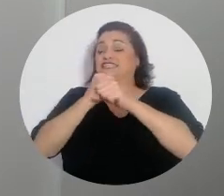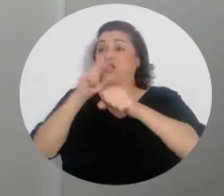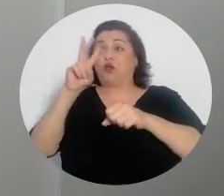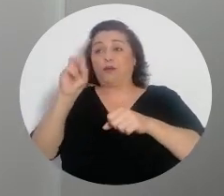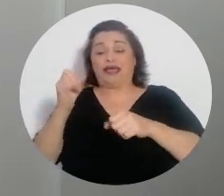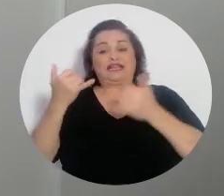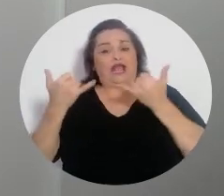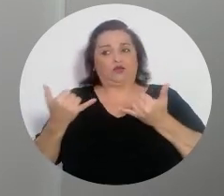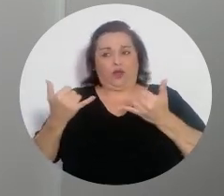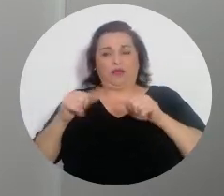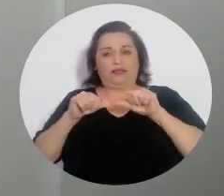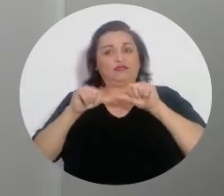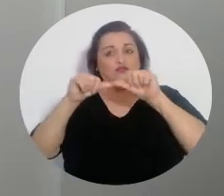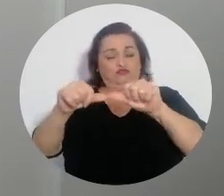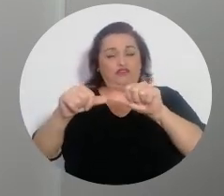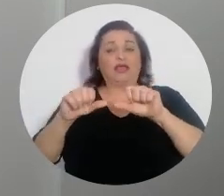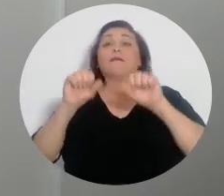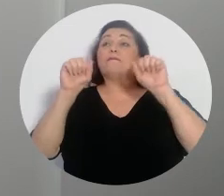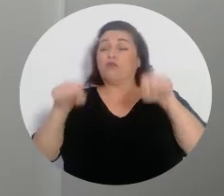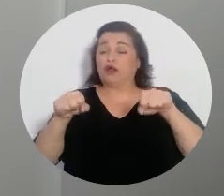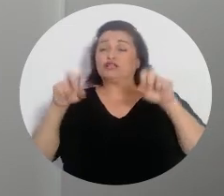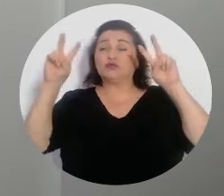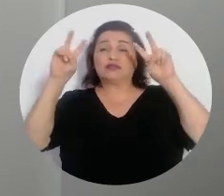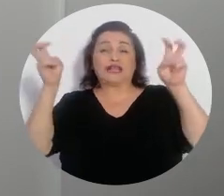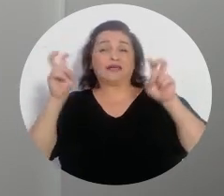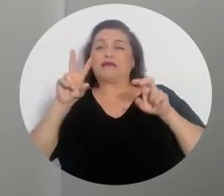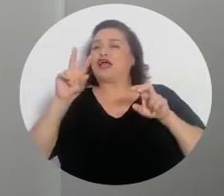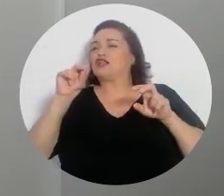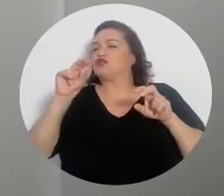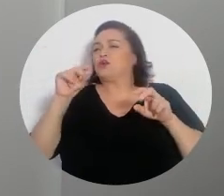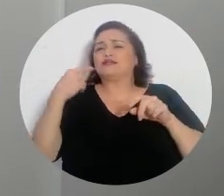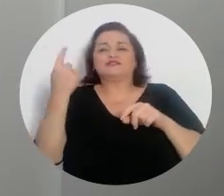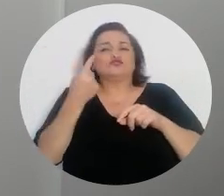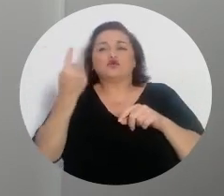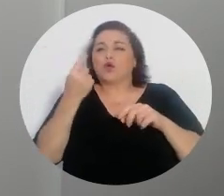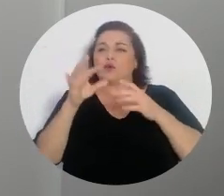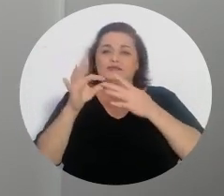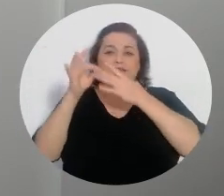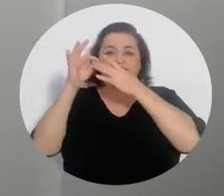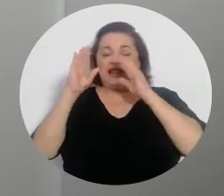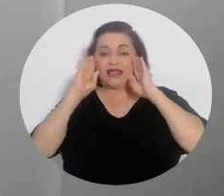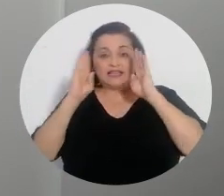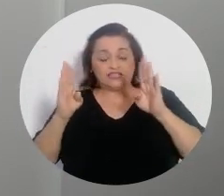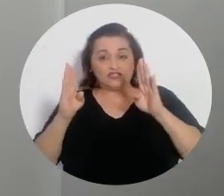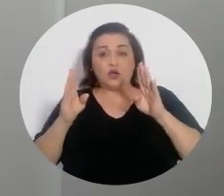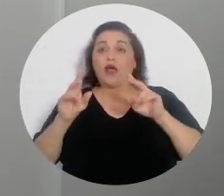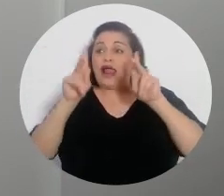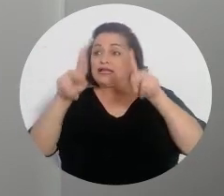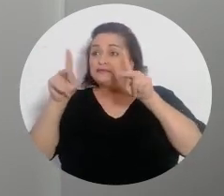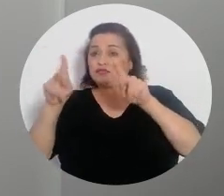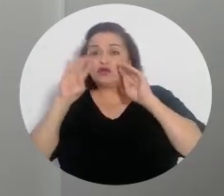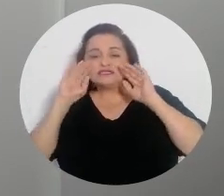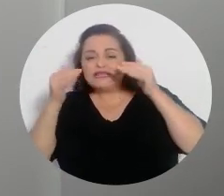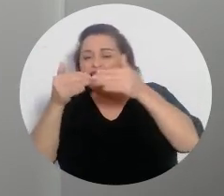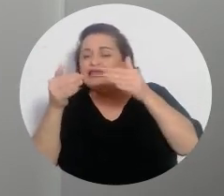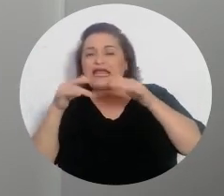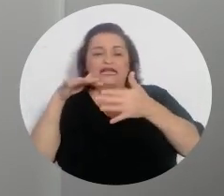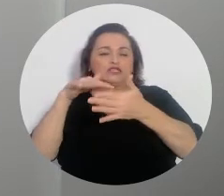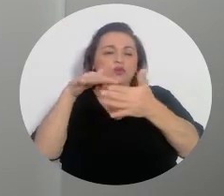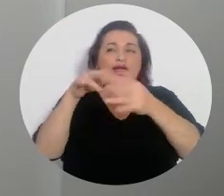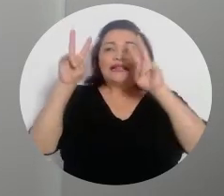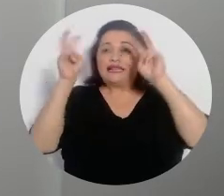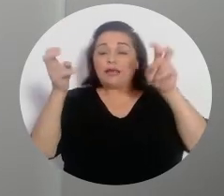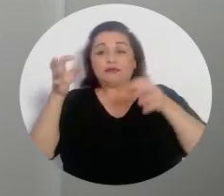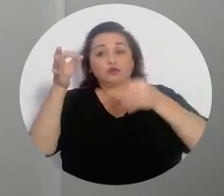actualmente nos rigen. Sin embargo, por eso el tema no resulta ser sólo de especial atención para quienes se dedican a estudiar los temas